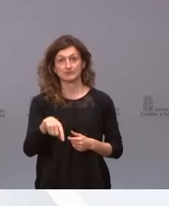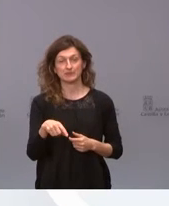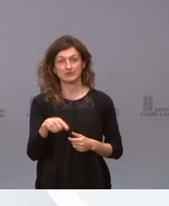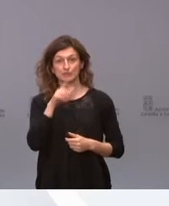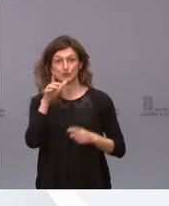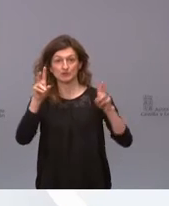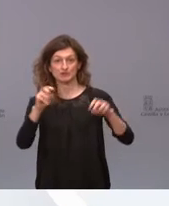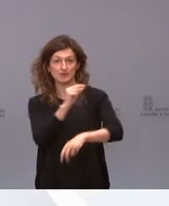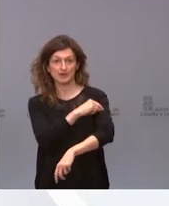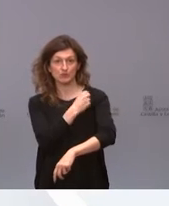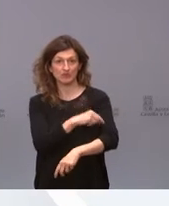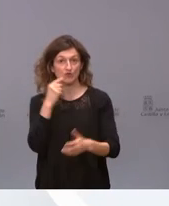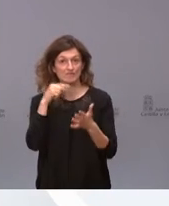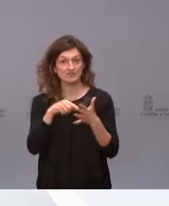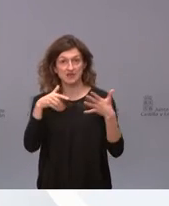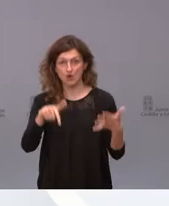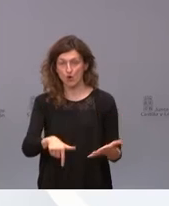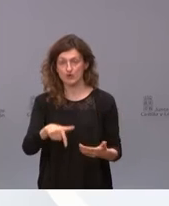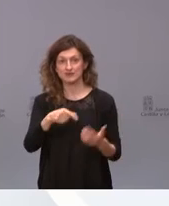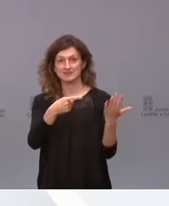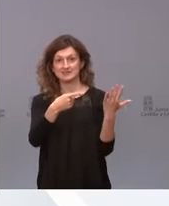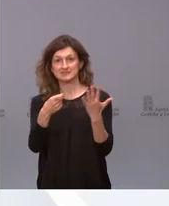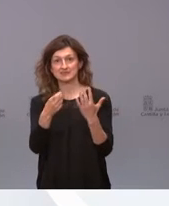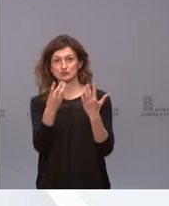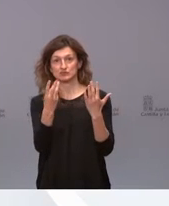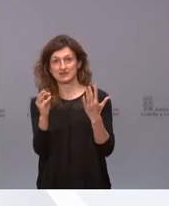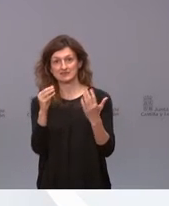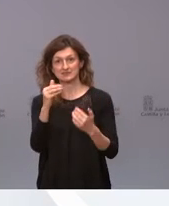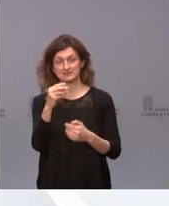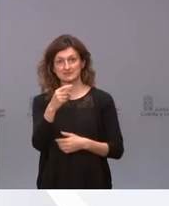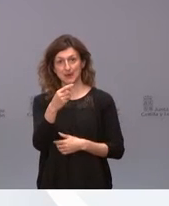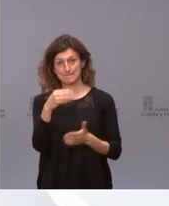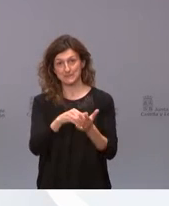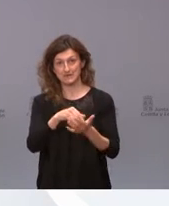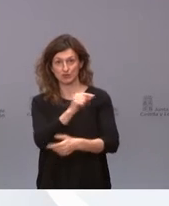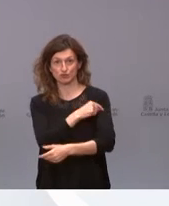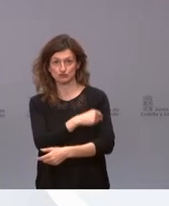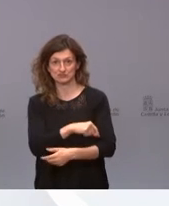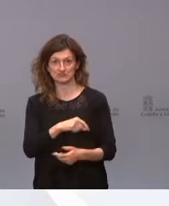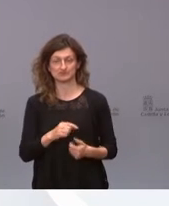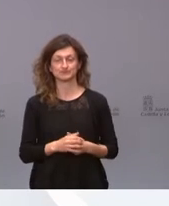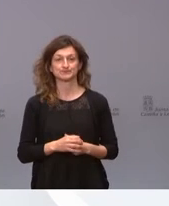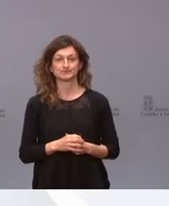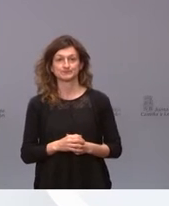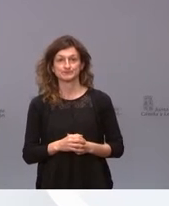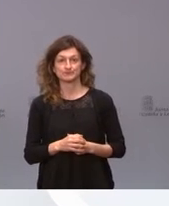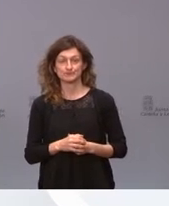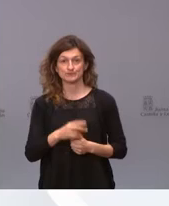vacunación, a fecha de hoy tenemos 630.032 dosis administradas y